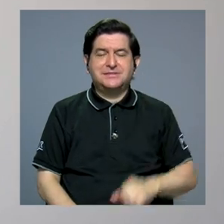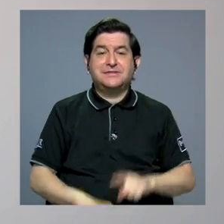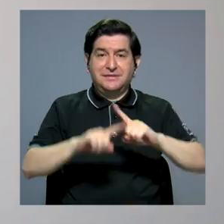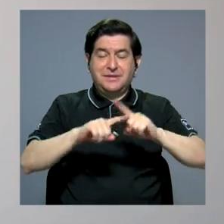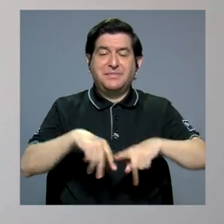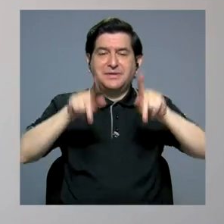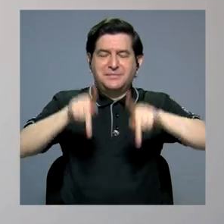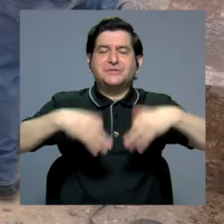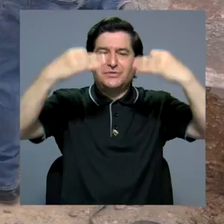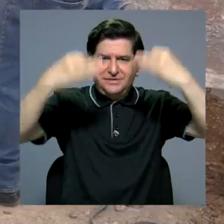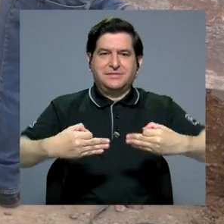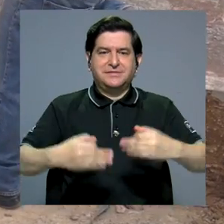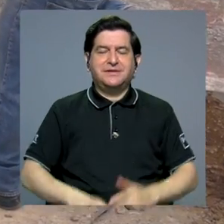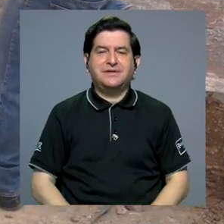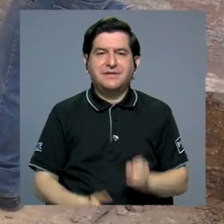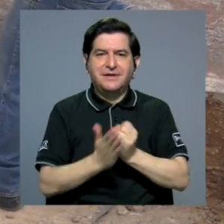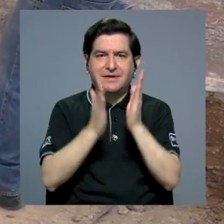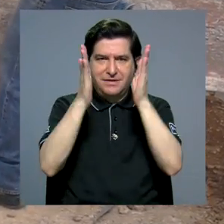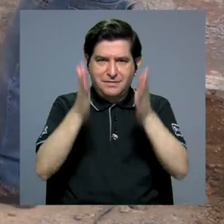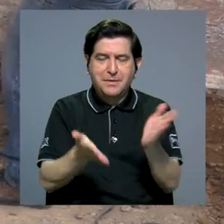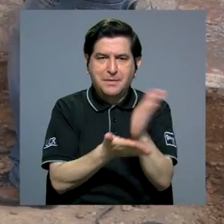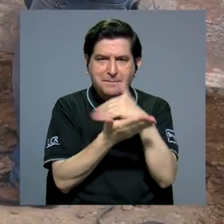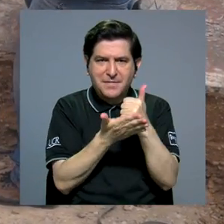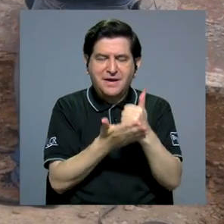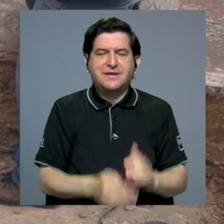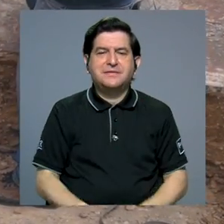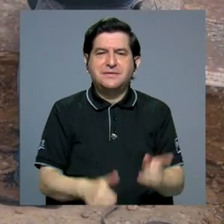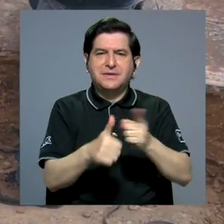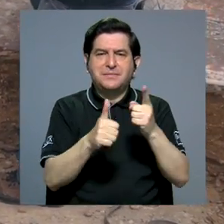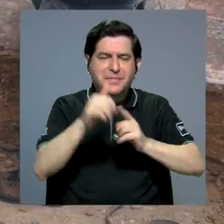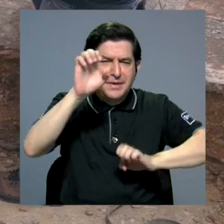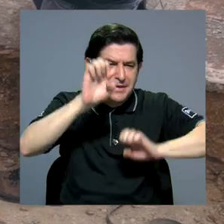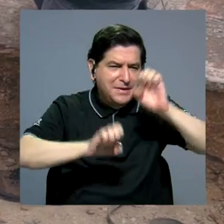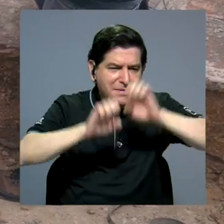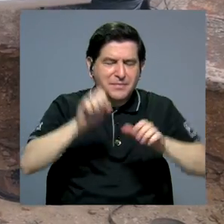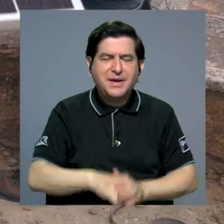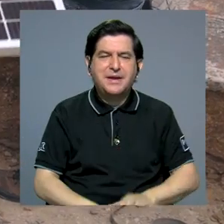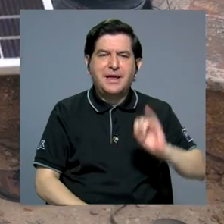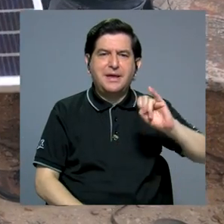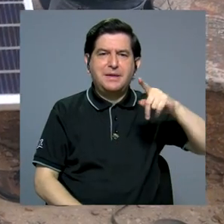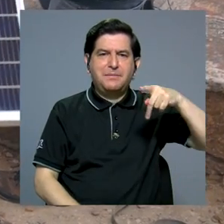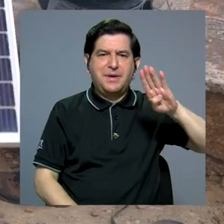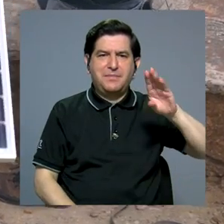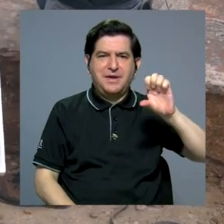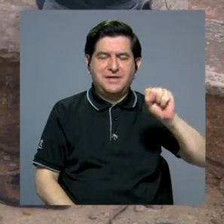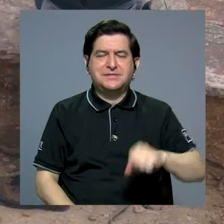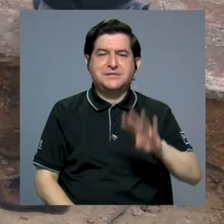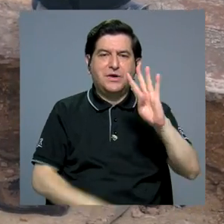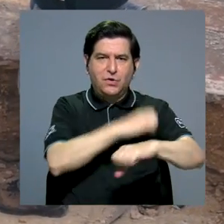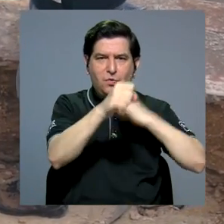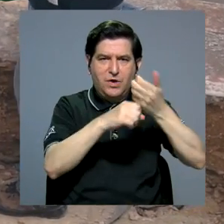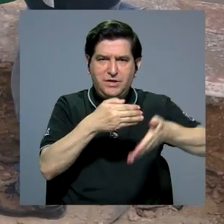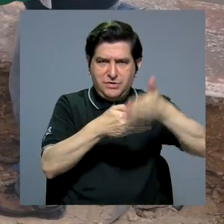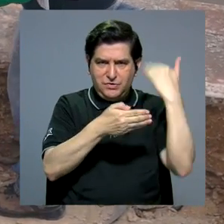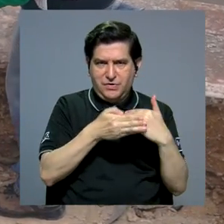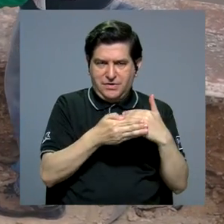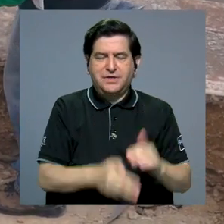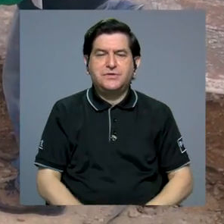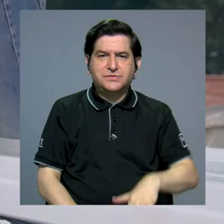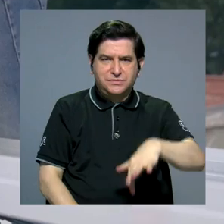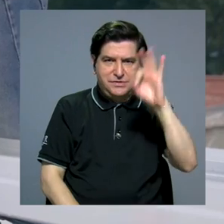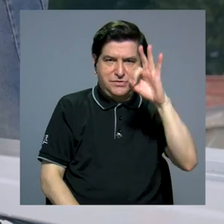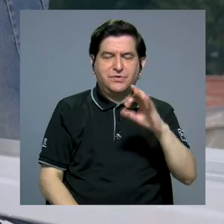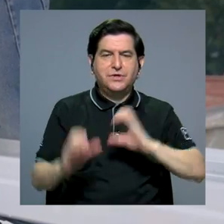los mismos tomadores de decisiones. El investigador formó parte de la primera evaluación de la IPDES hace cuatro años y fue